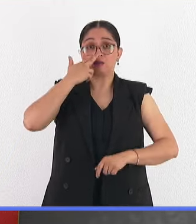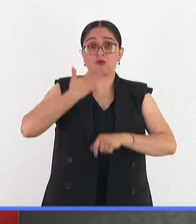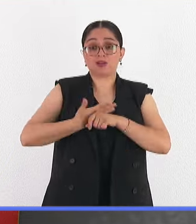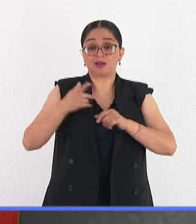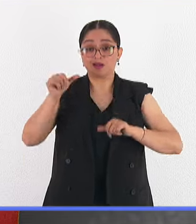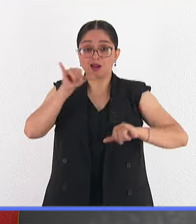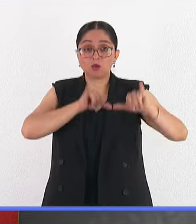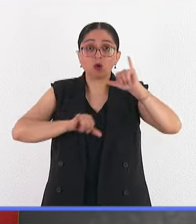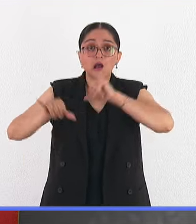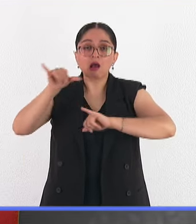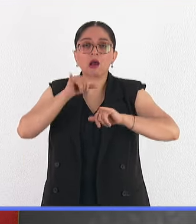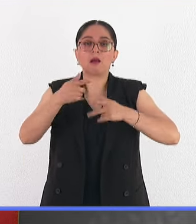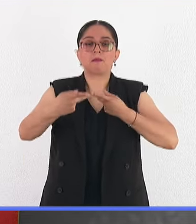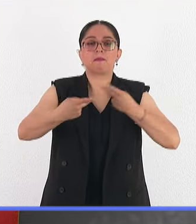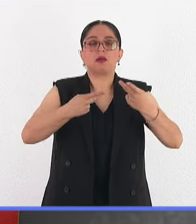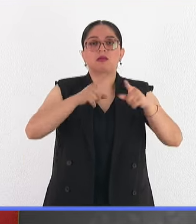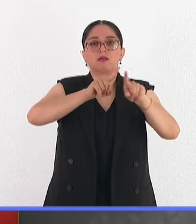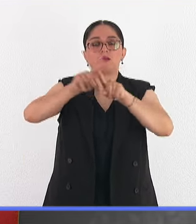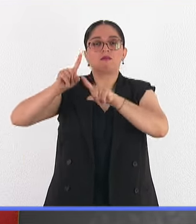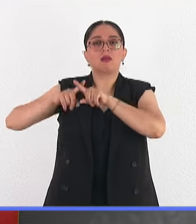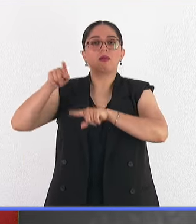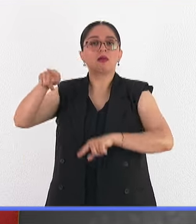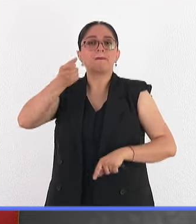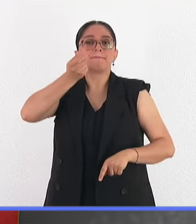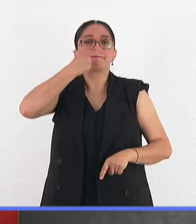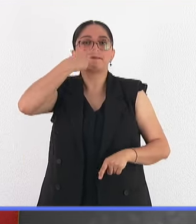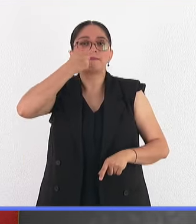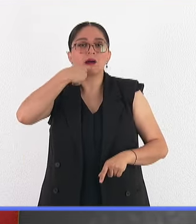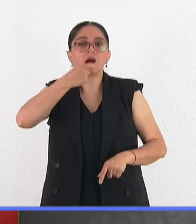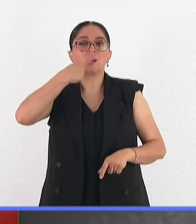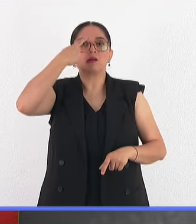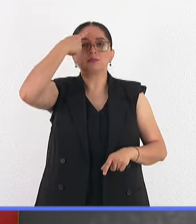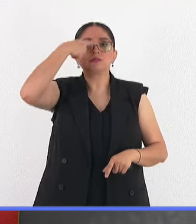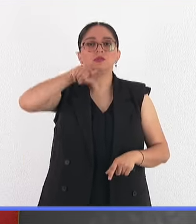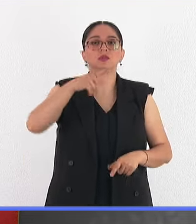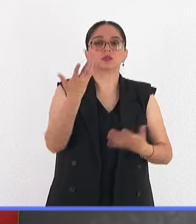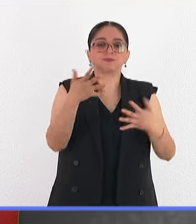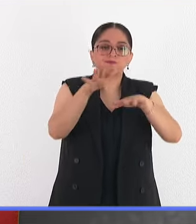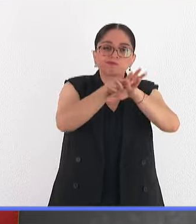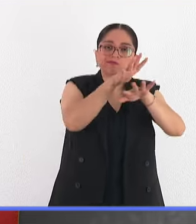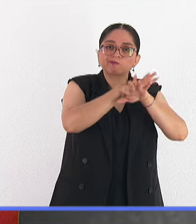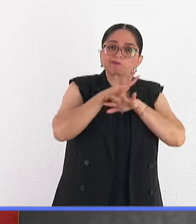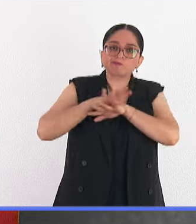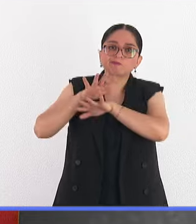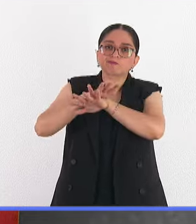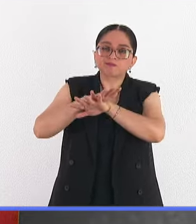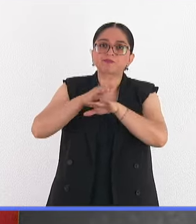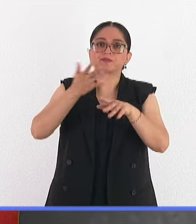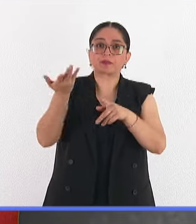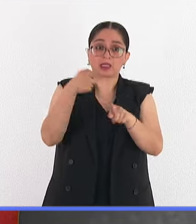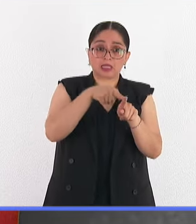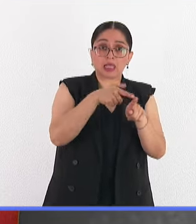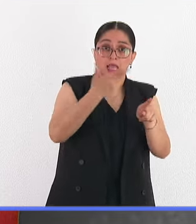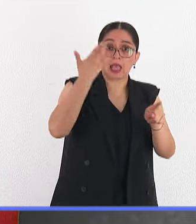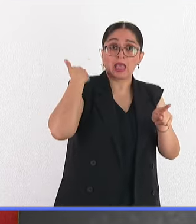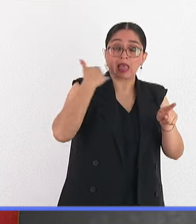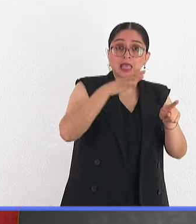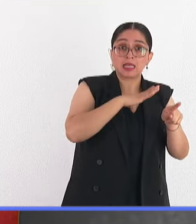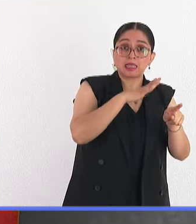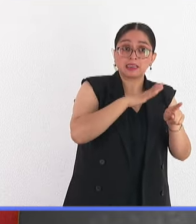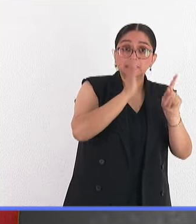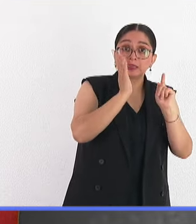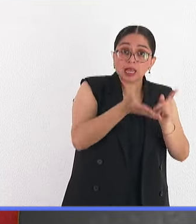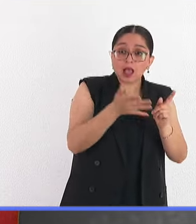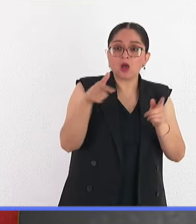contamos con varios fármacos que han sido sintetizados o modificados de fármacos preexistentes por grupos